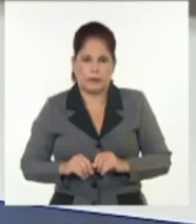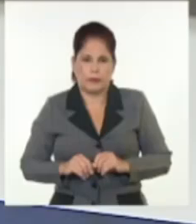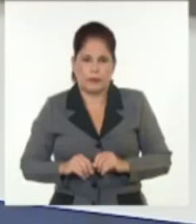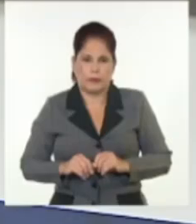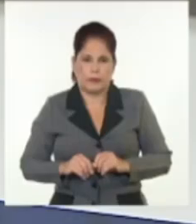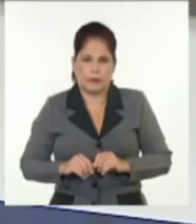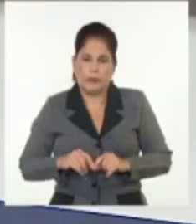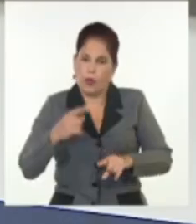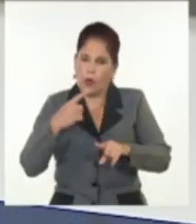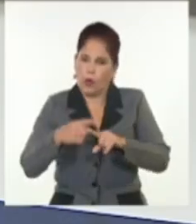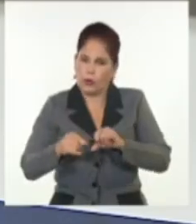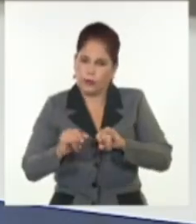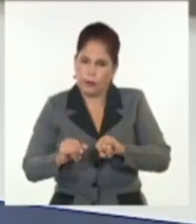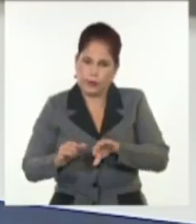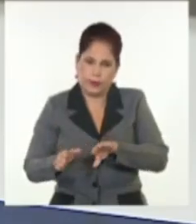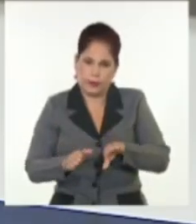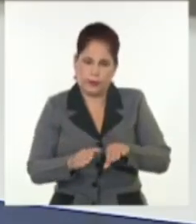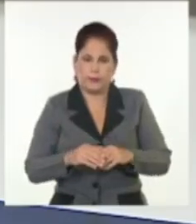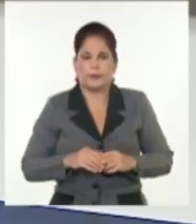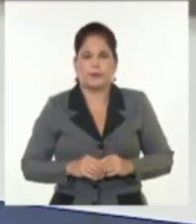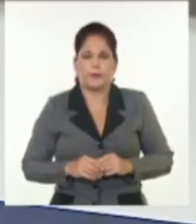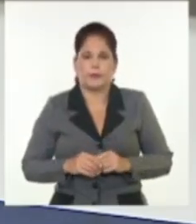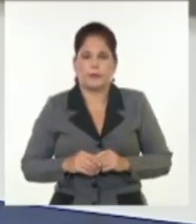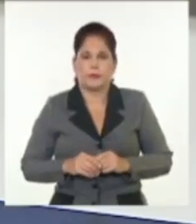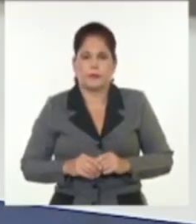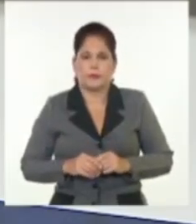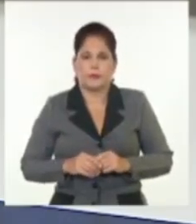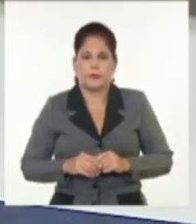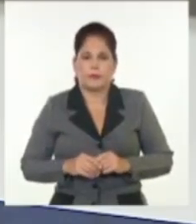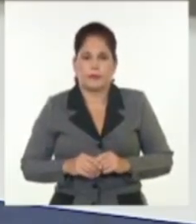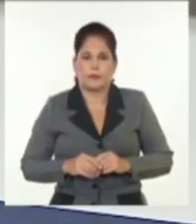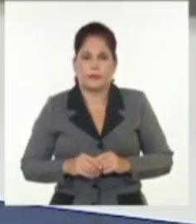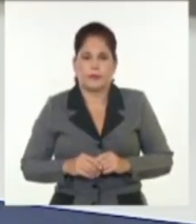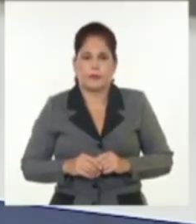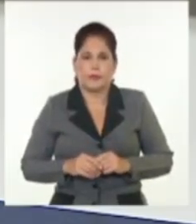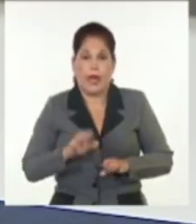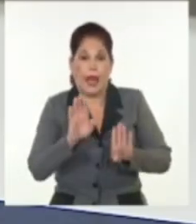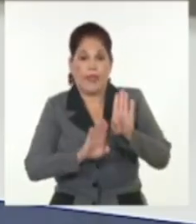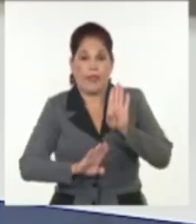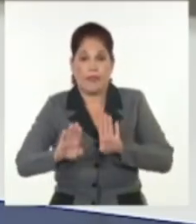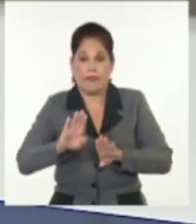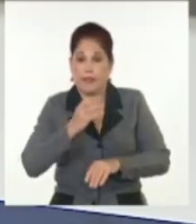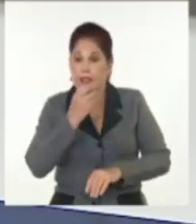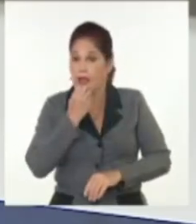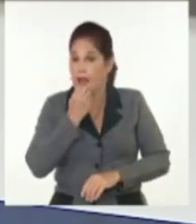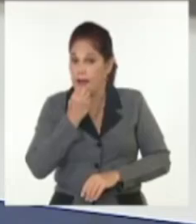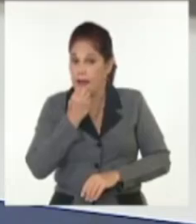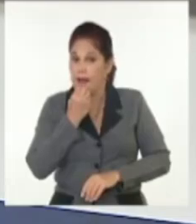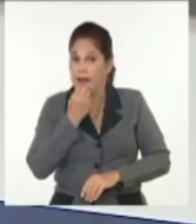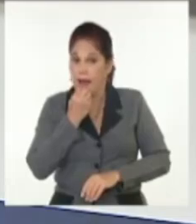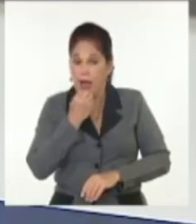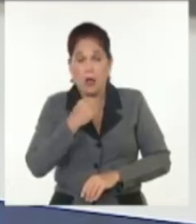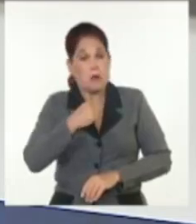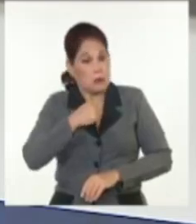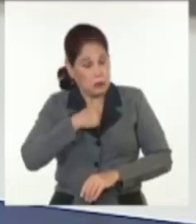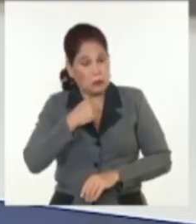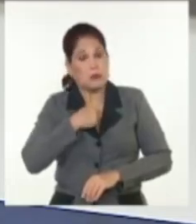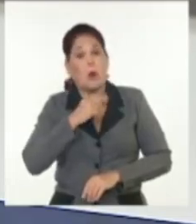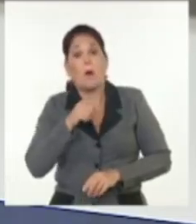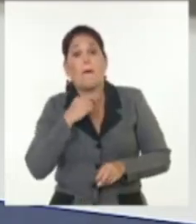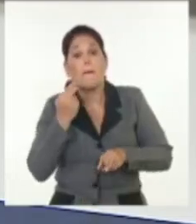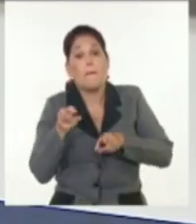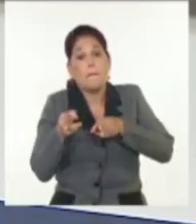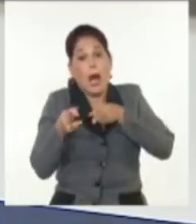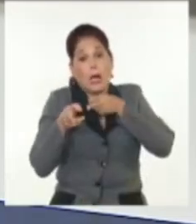Repasemos el acontecer internacional. Como decíamos en titulares, las fuerzas de defensa de Israel se atribuyen a haber eliminado a otro alto